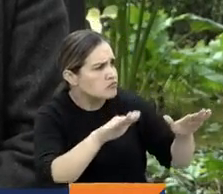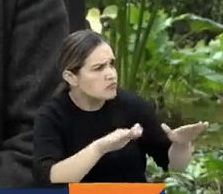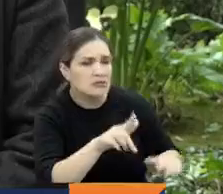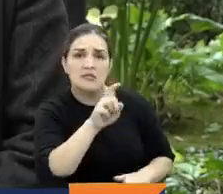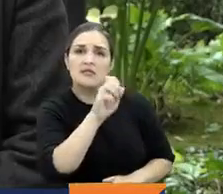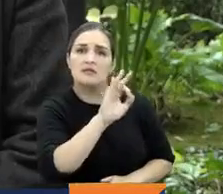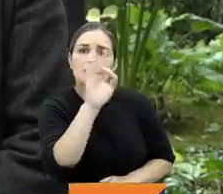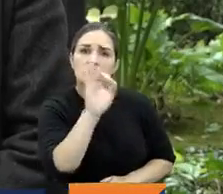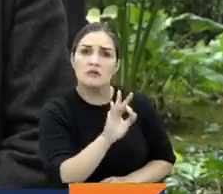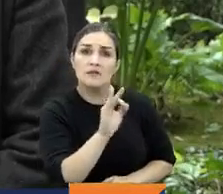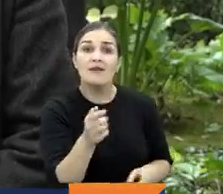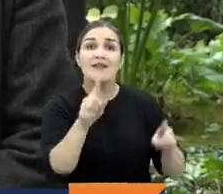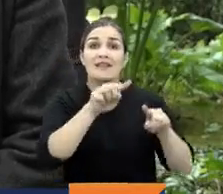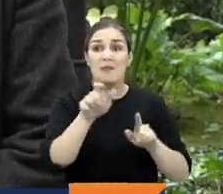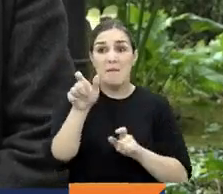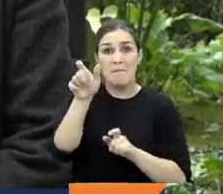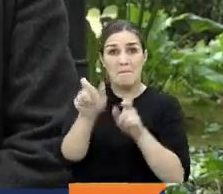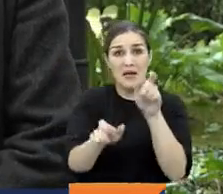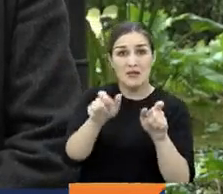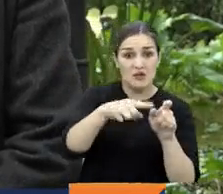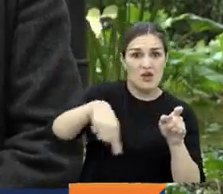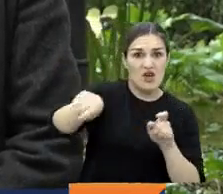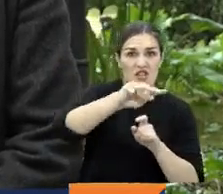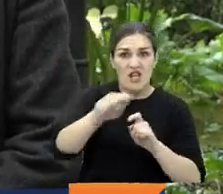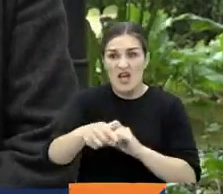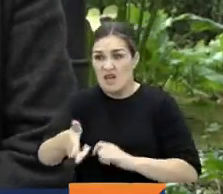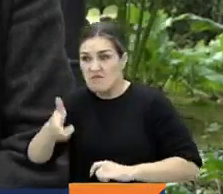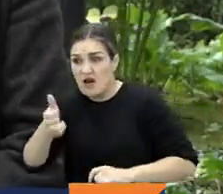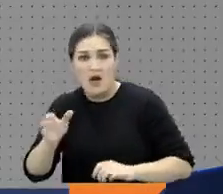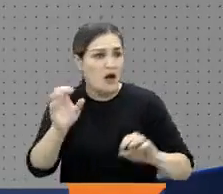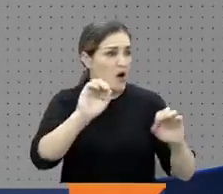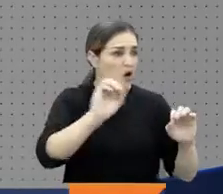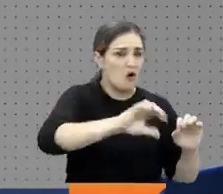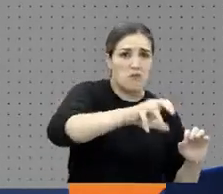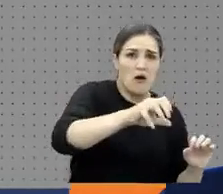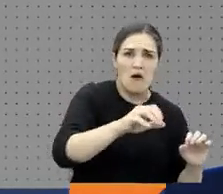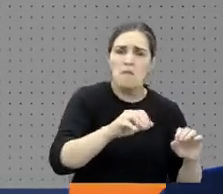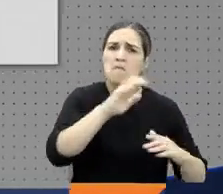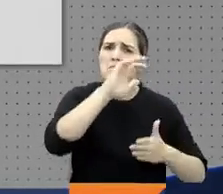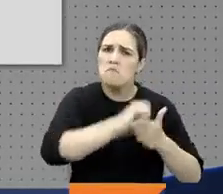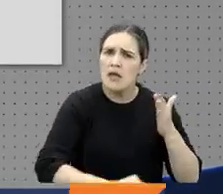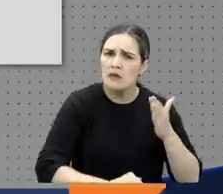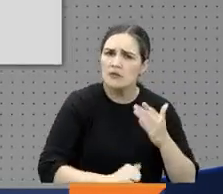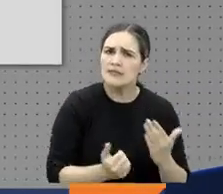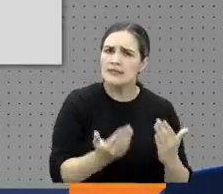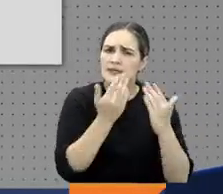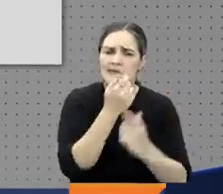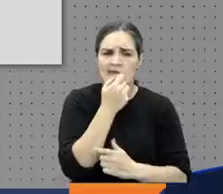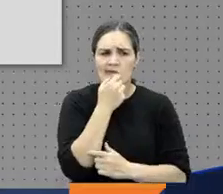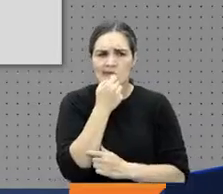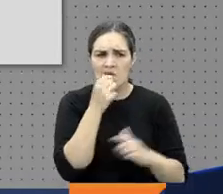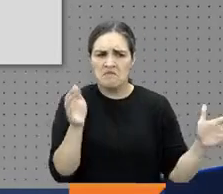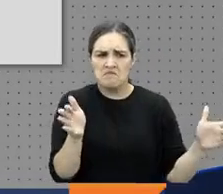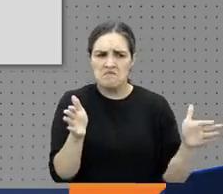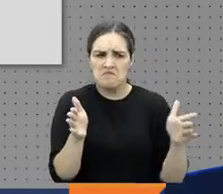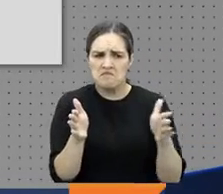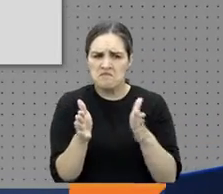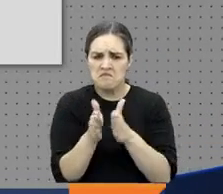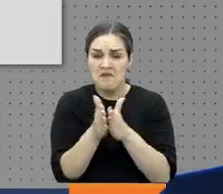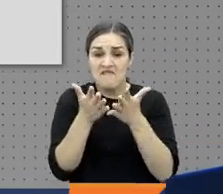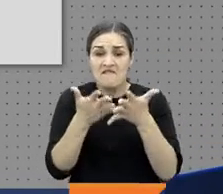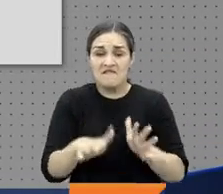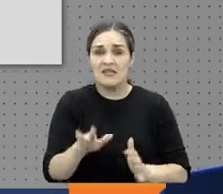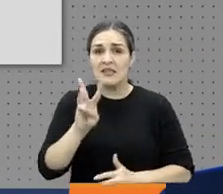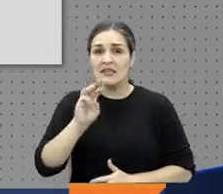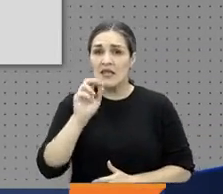por parte de los victimarios utilizando motocicletas. Por eso, como estaba vigente hasta el 30 de junio,